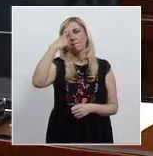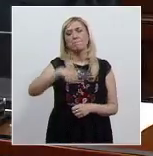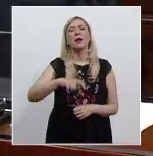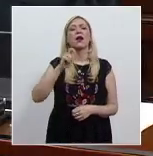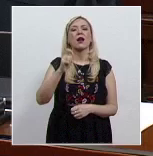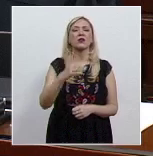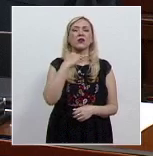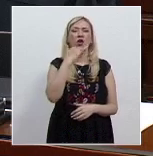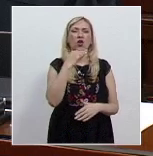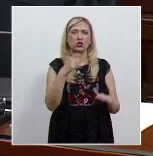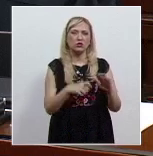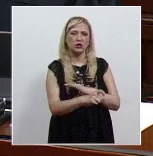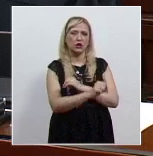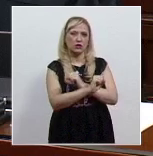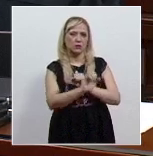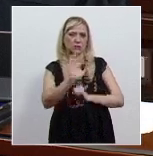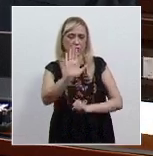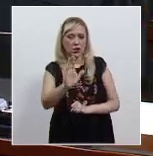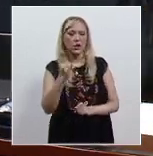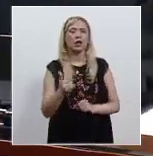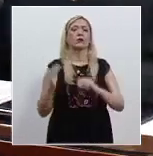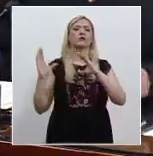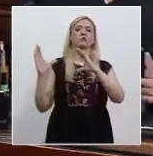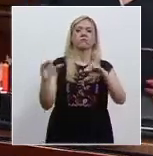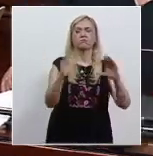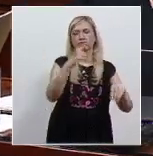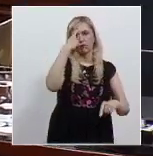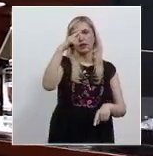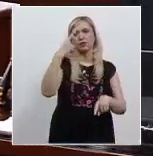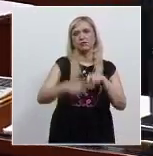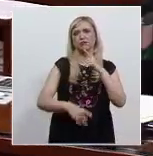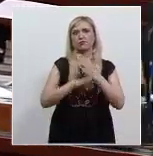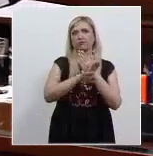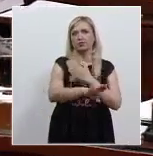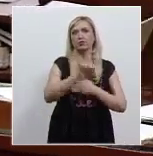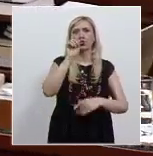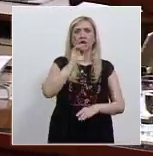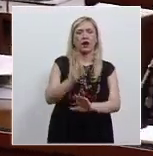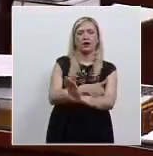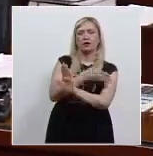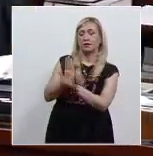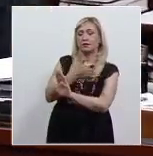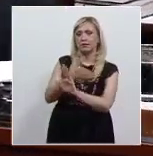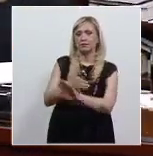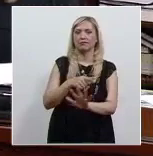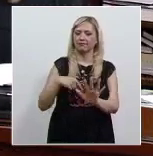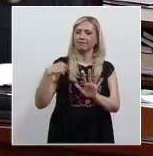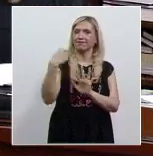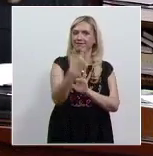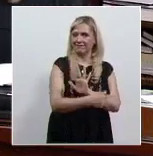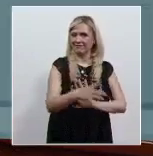anticorrupción y en materia de capacitación para erradicar la violencia de género, respectivamente.